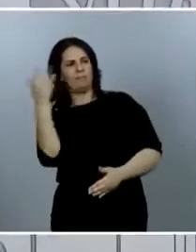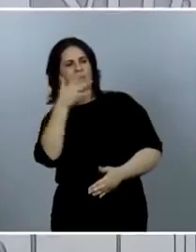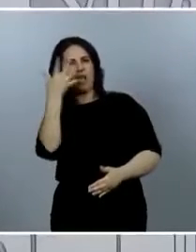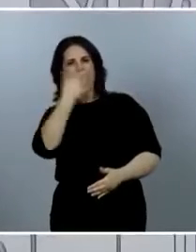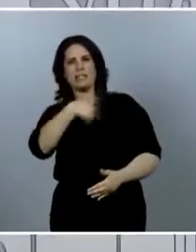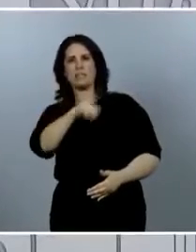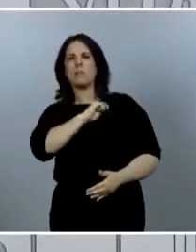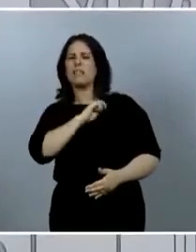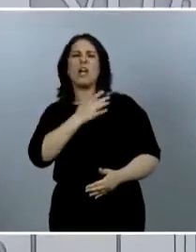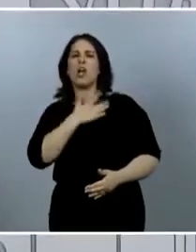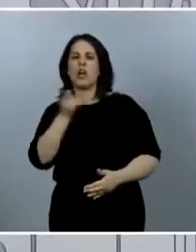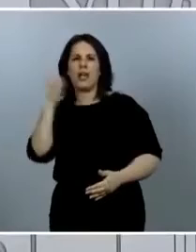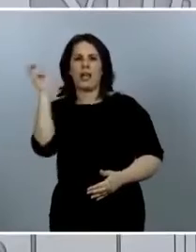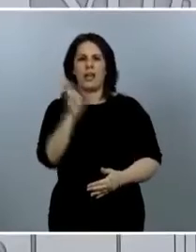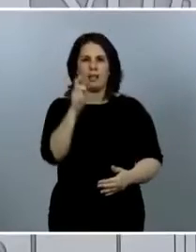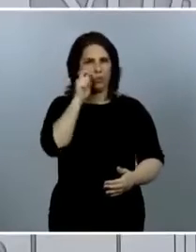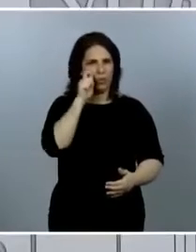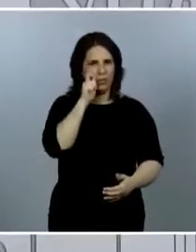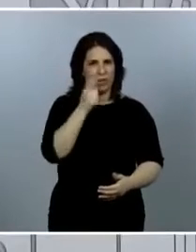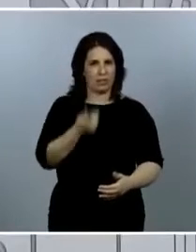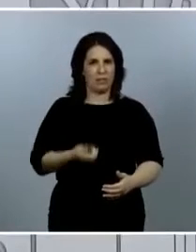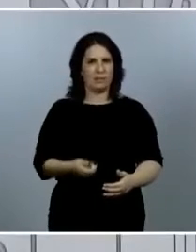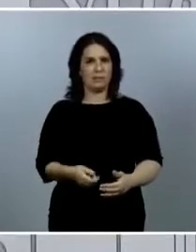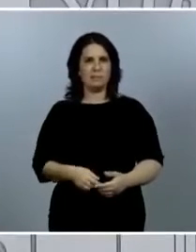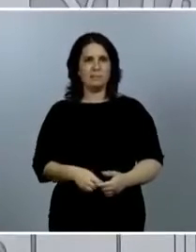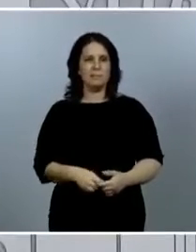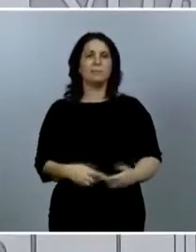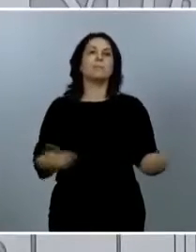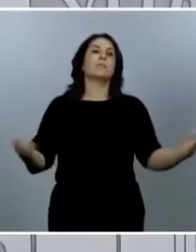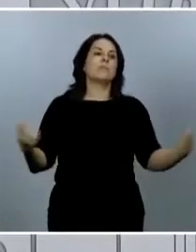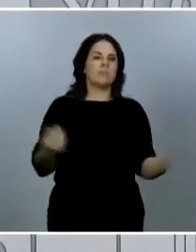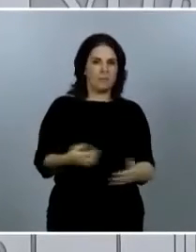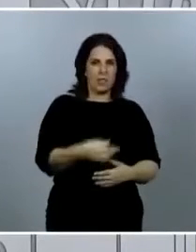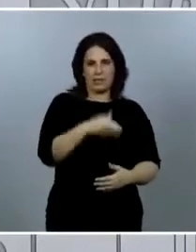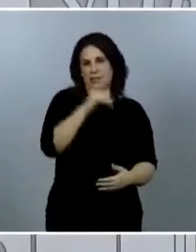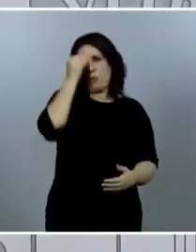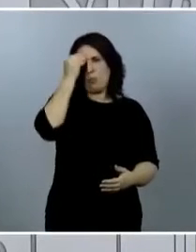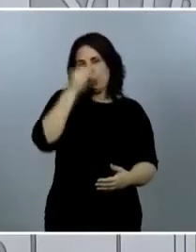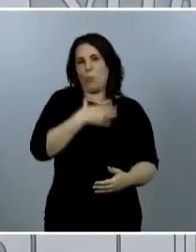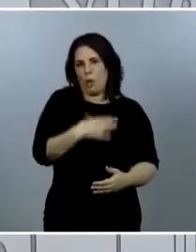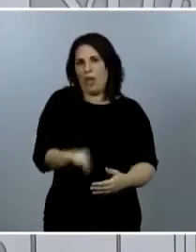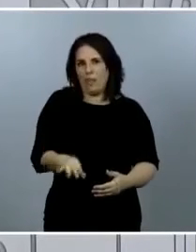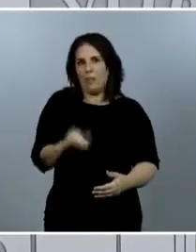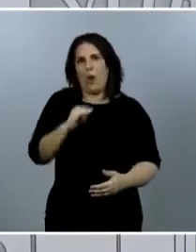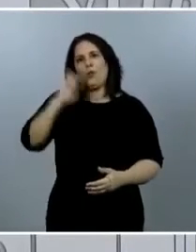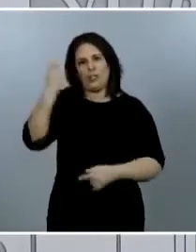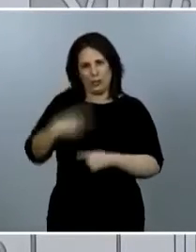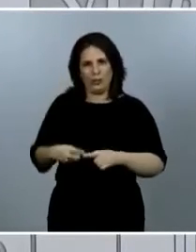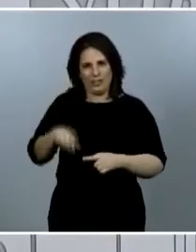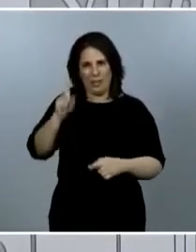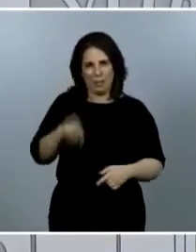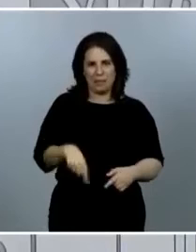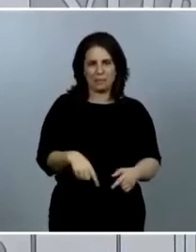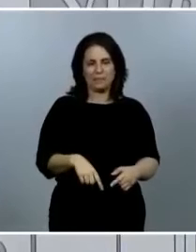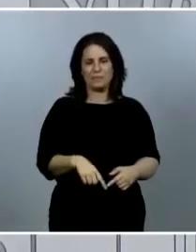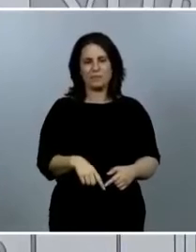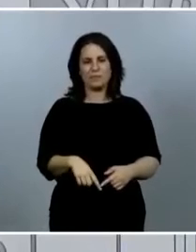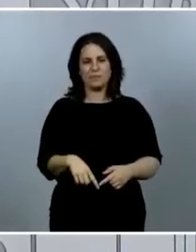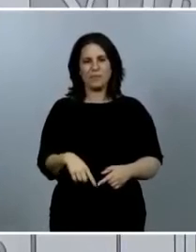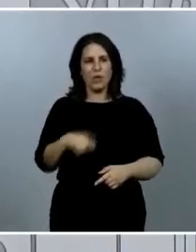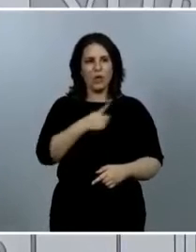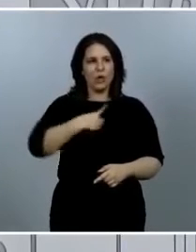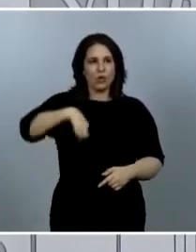Hombre, si lo que plantea el periodista, desde luego, se puede pensar, también se pueden pensar otras cosas. Nosotros, vamos a ver,